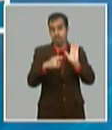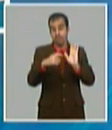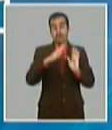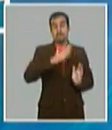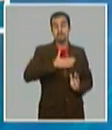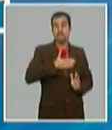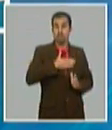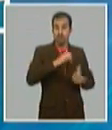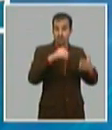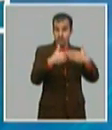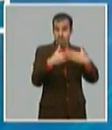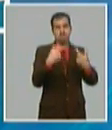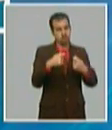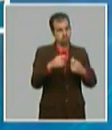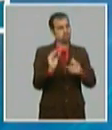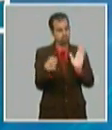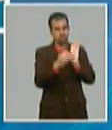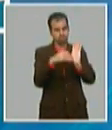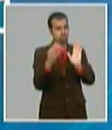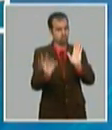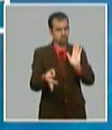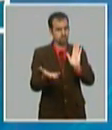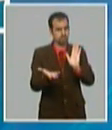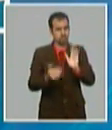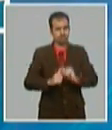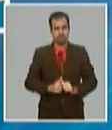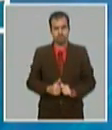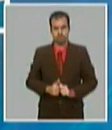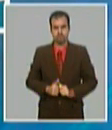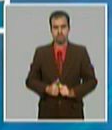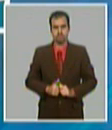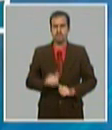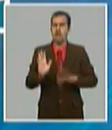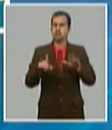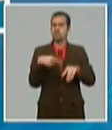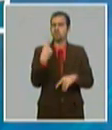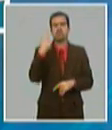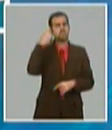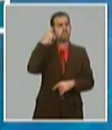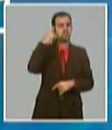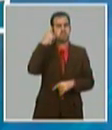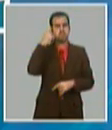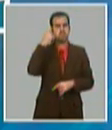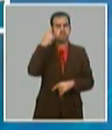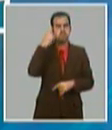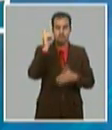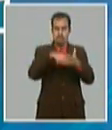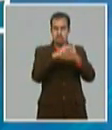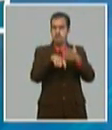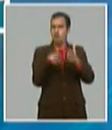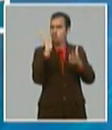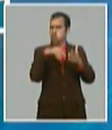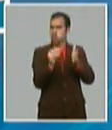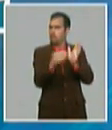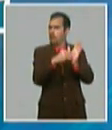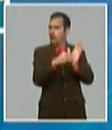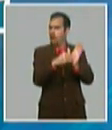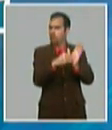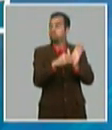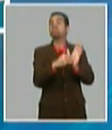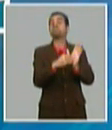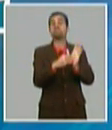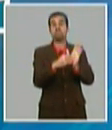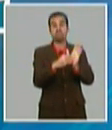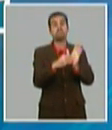Y no significa, porque a veces cuando pensamos que estás o no estás en el plan, estás en el plan porque